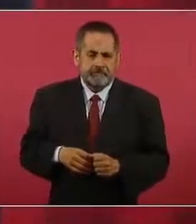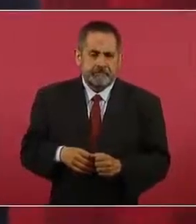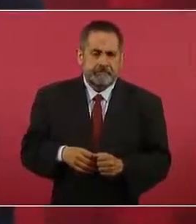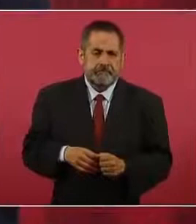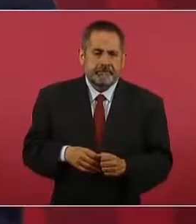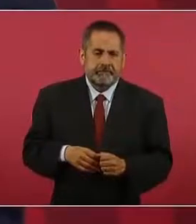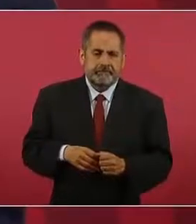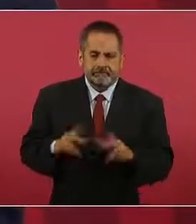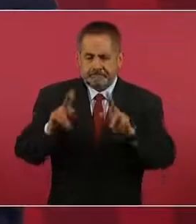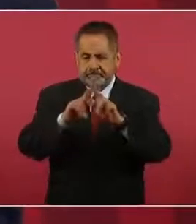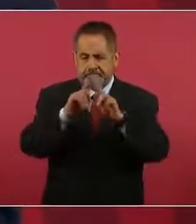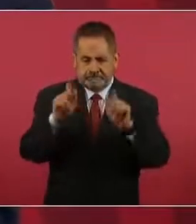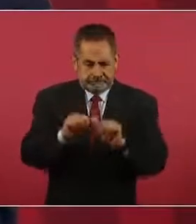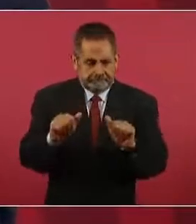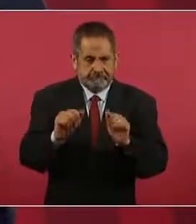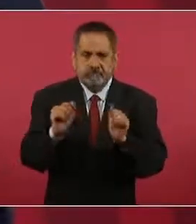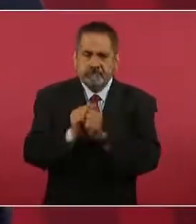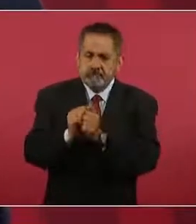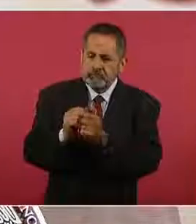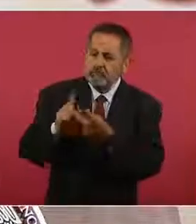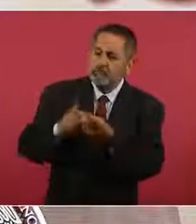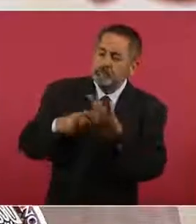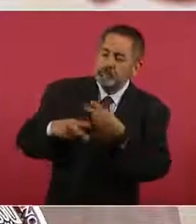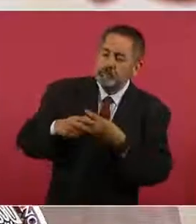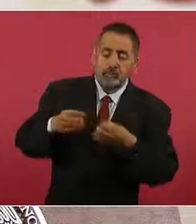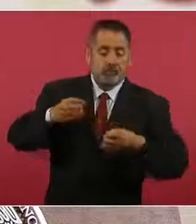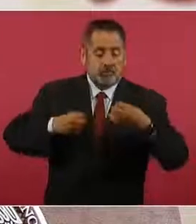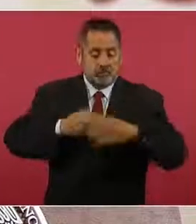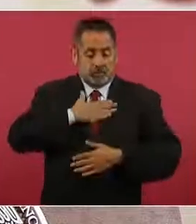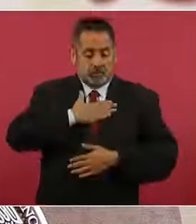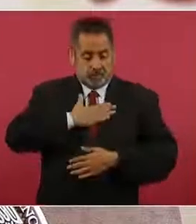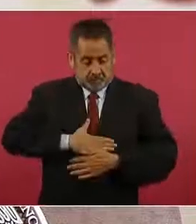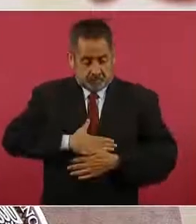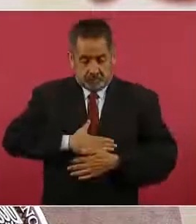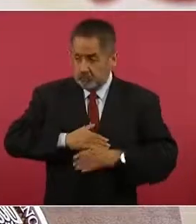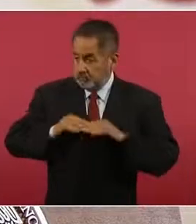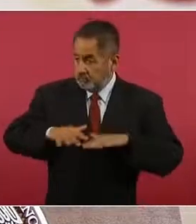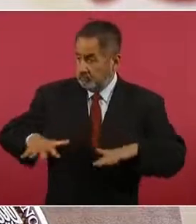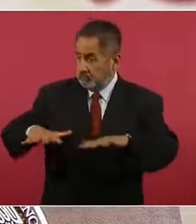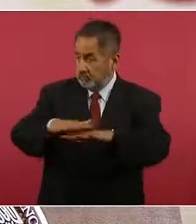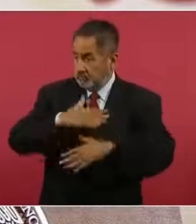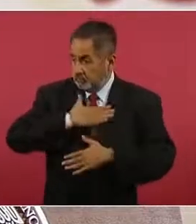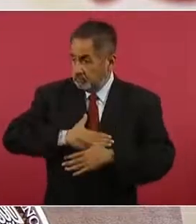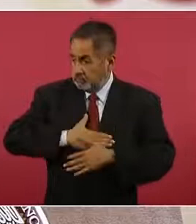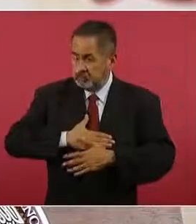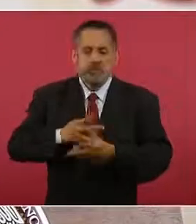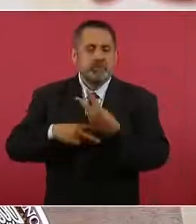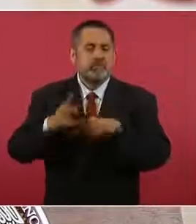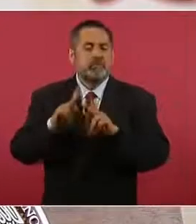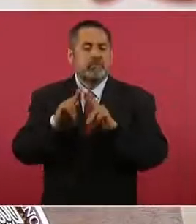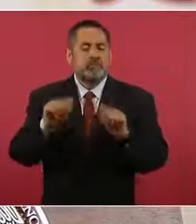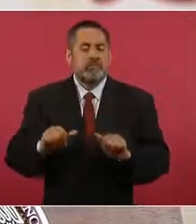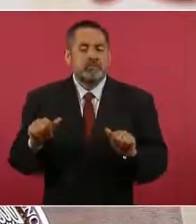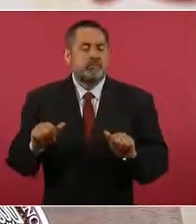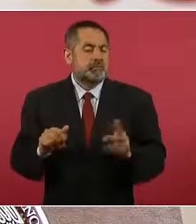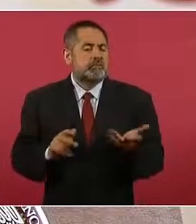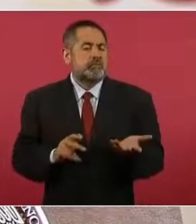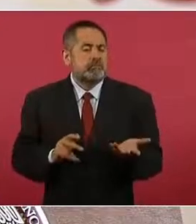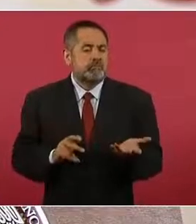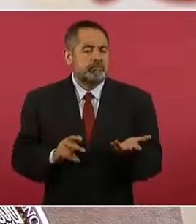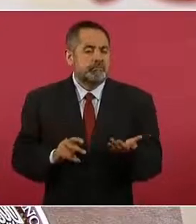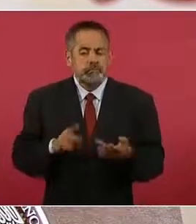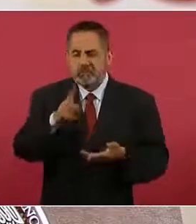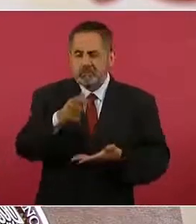La paz es fruto de la justicia. Y algo que